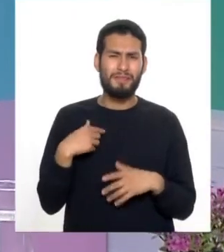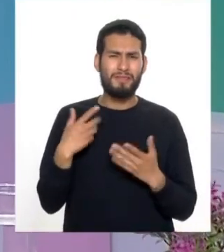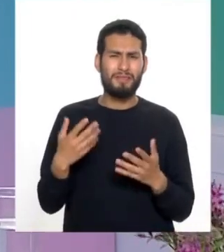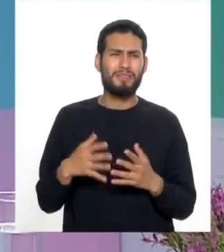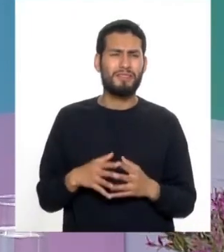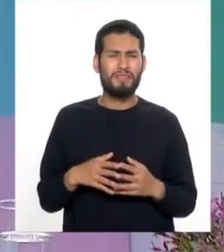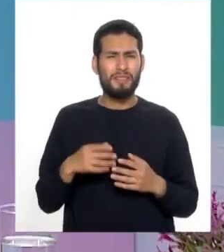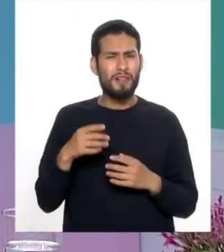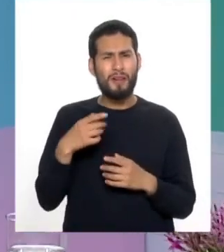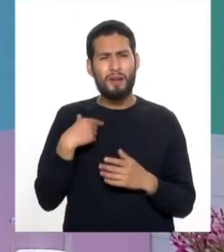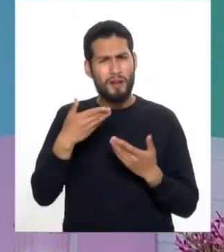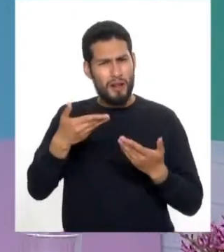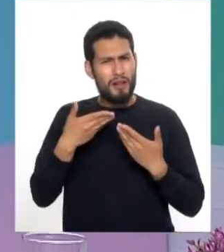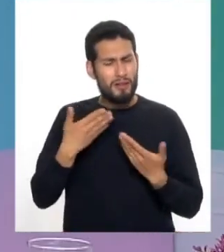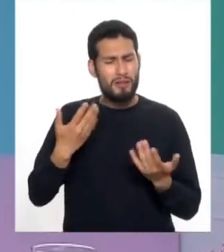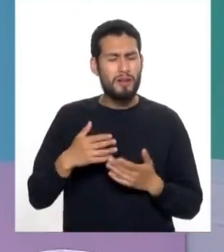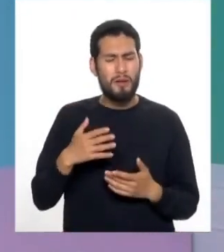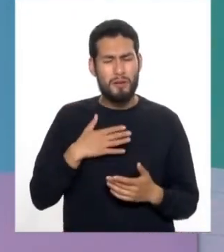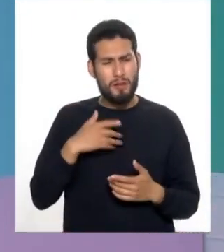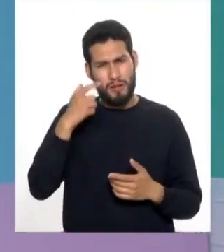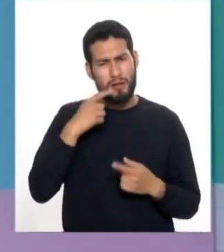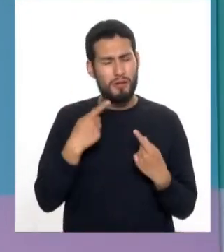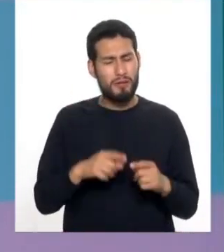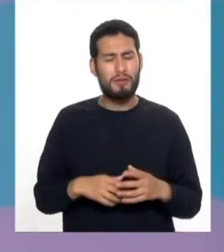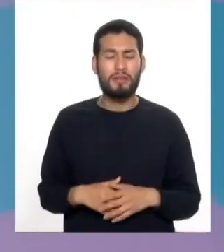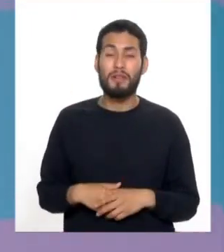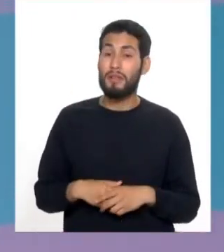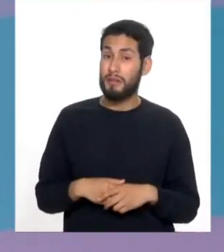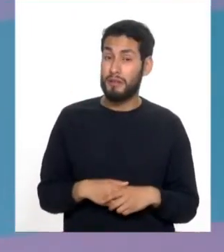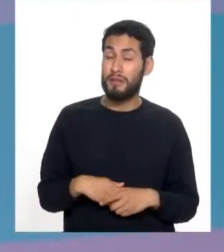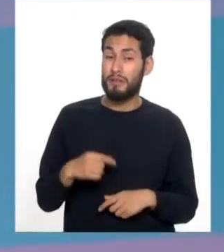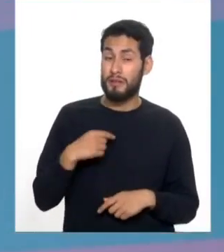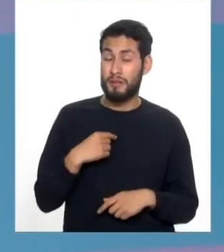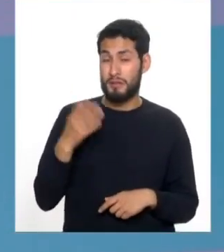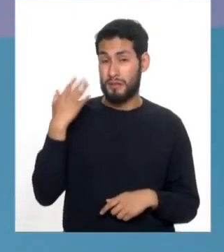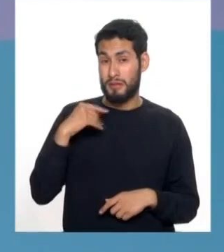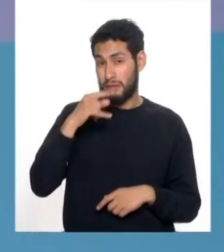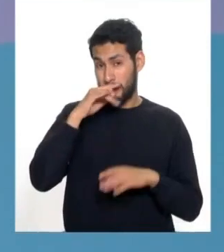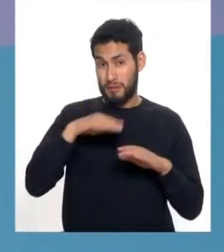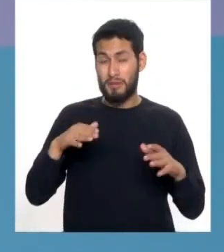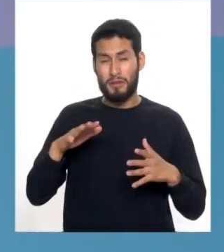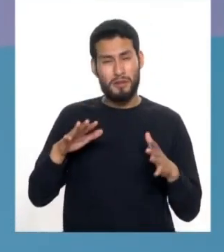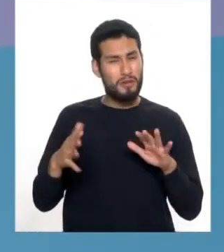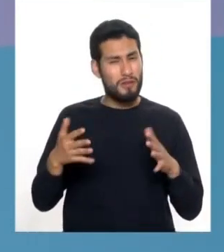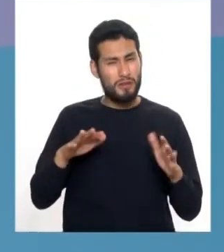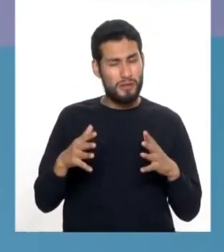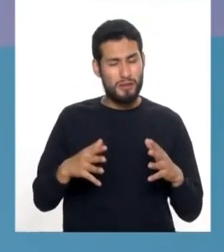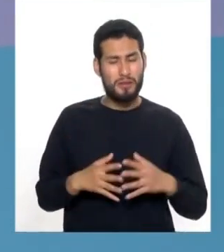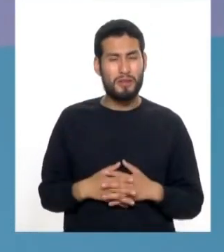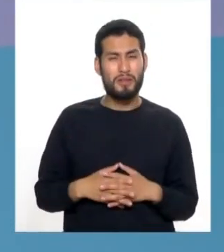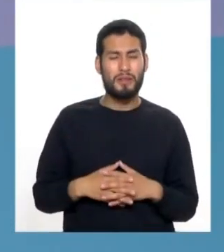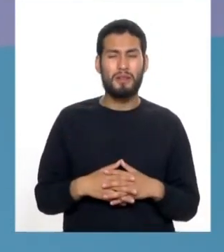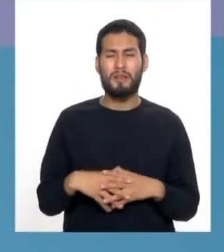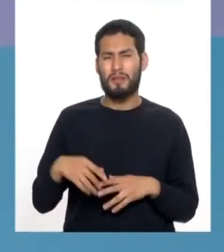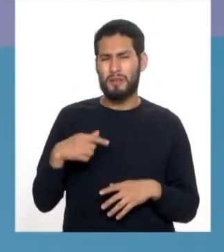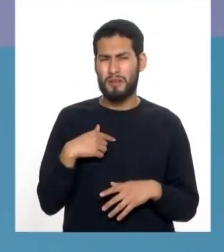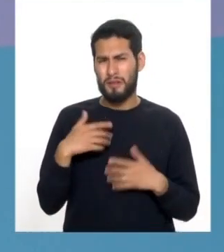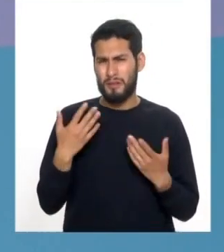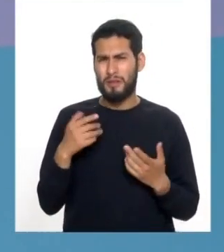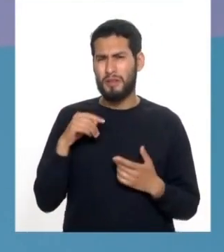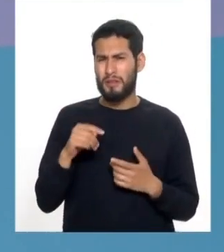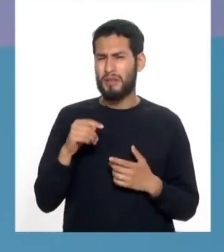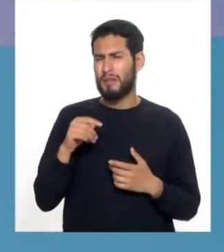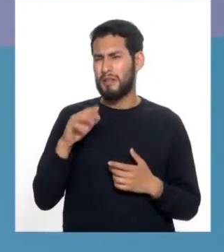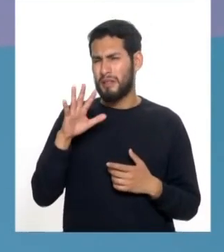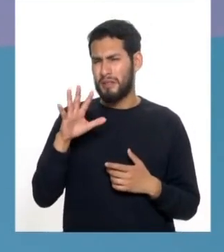alternativa de solución a mi caso. Mire, desde niño, aproximadamente medio año, cinco